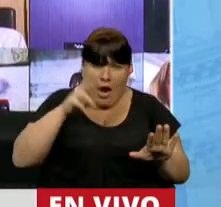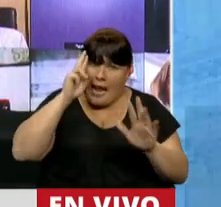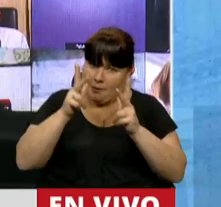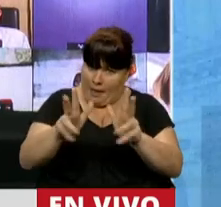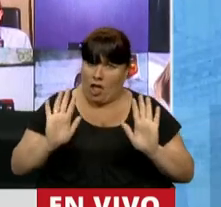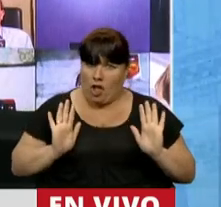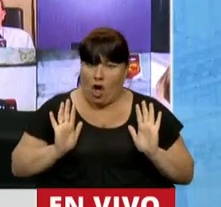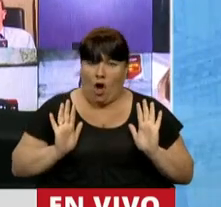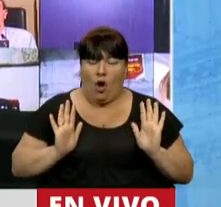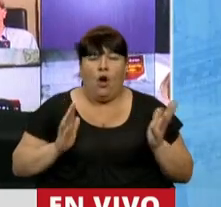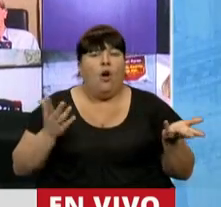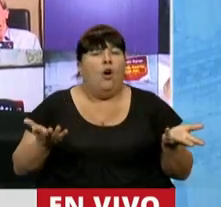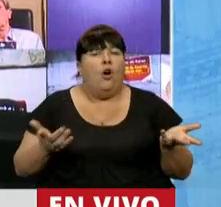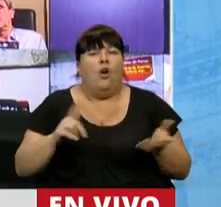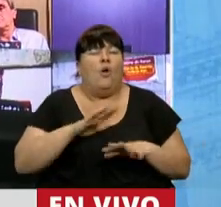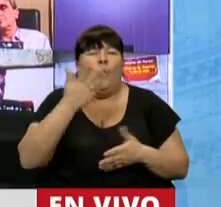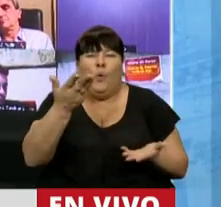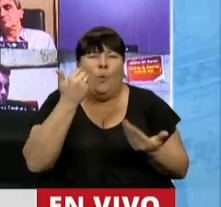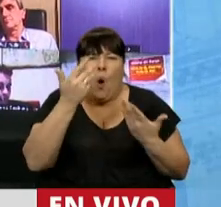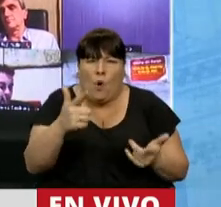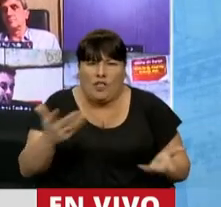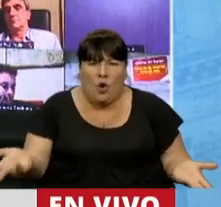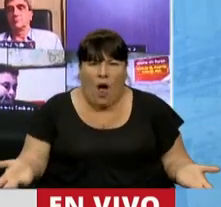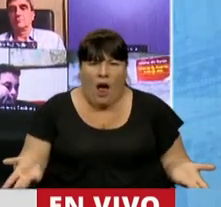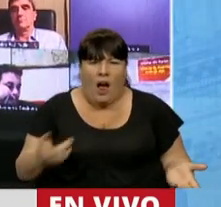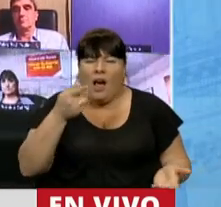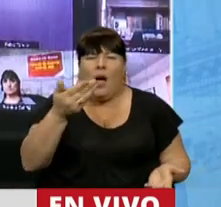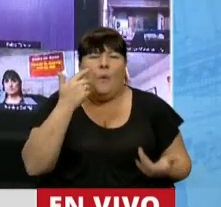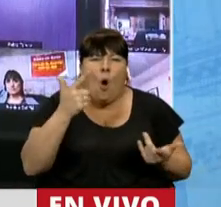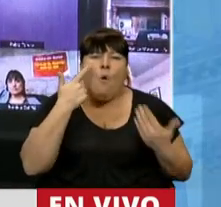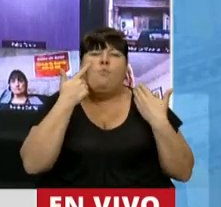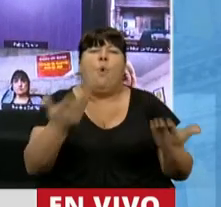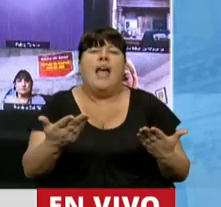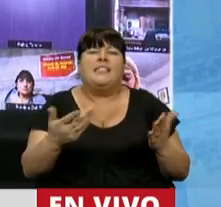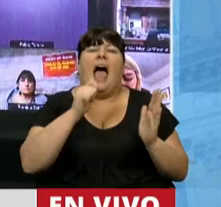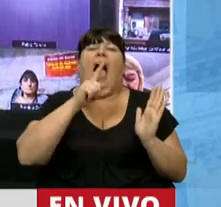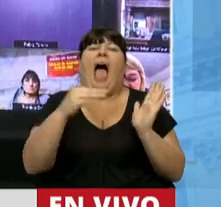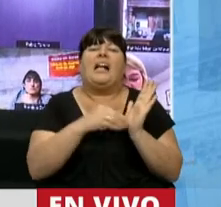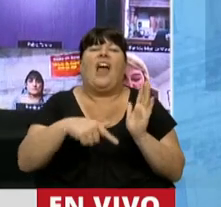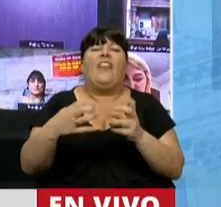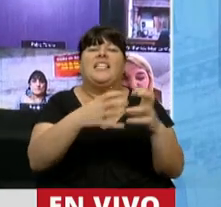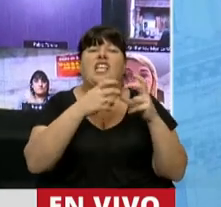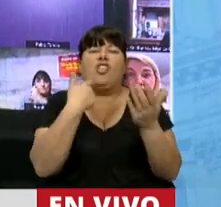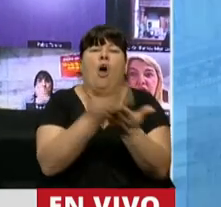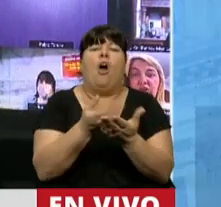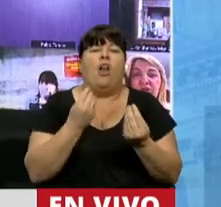respeto se lo digo, no le da vergüenza no mostrar el acta de esta sesión.